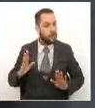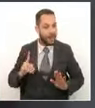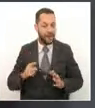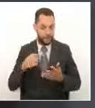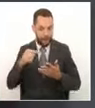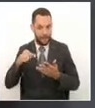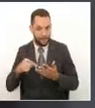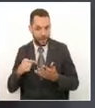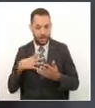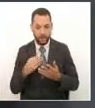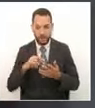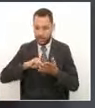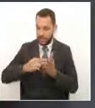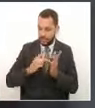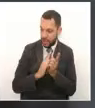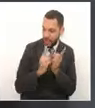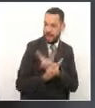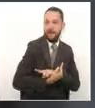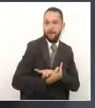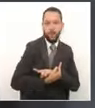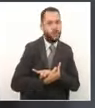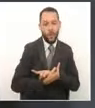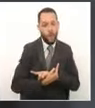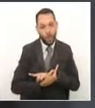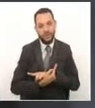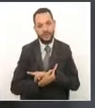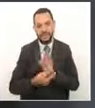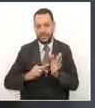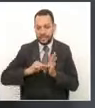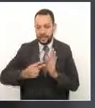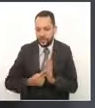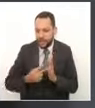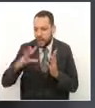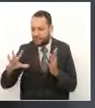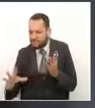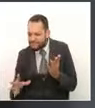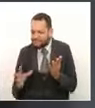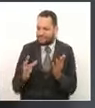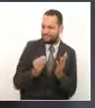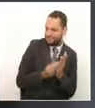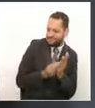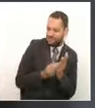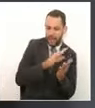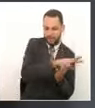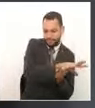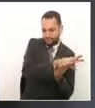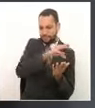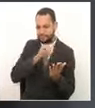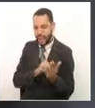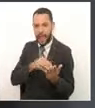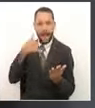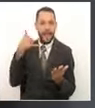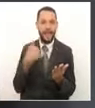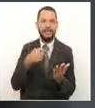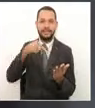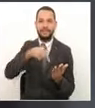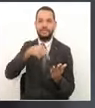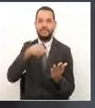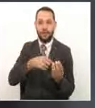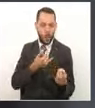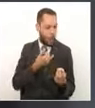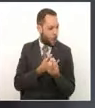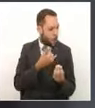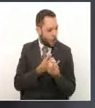giro, simplemente es que nuestra... La intención de nuestro gobernador está plasmada en ese plan de